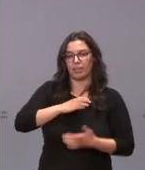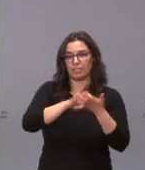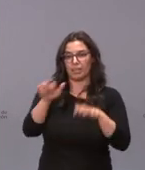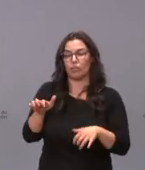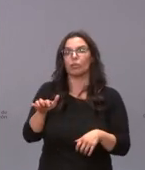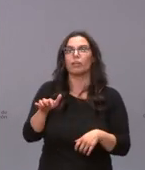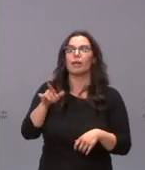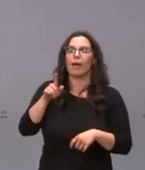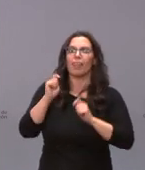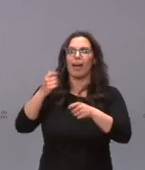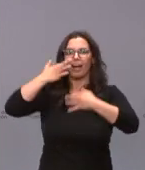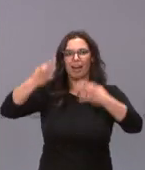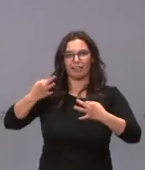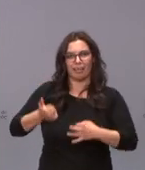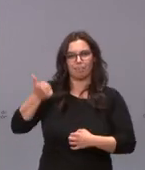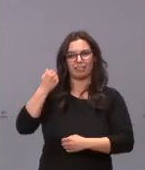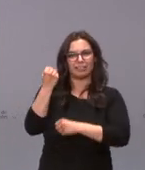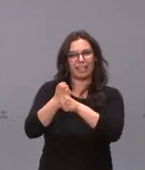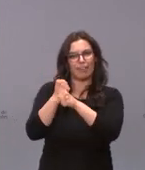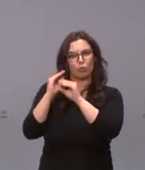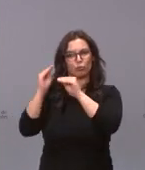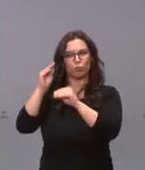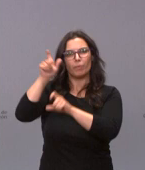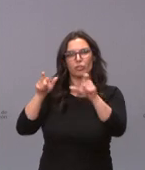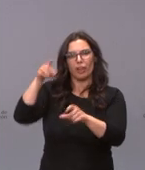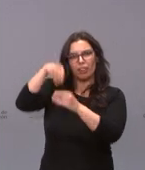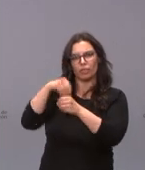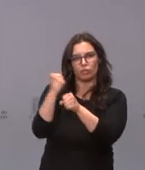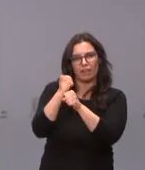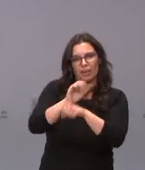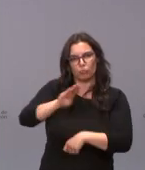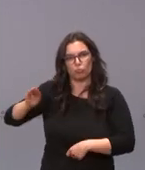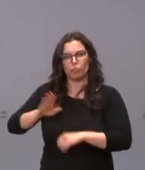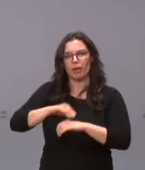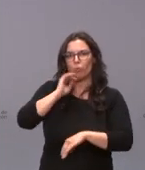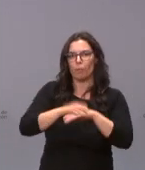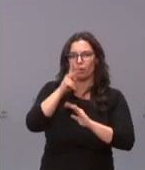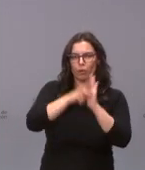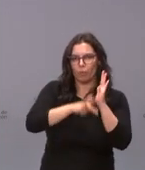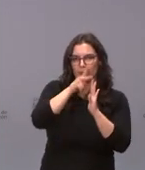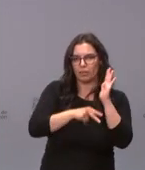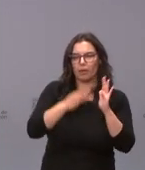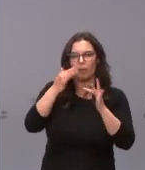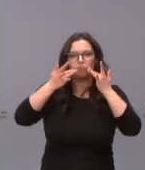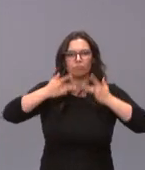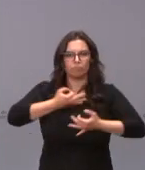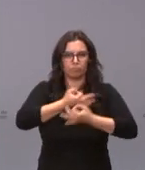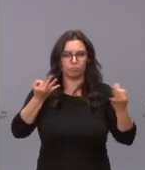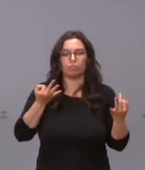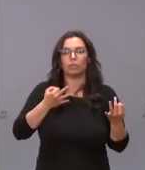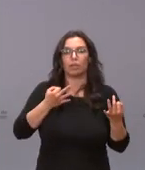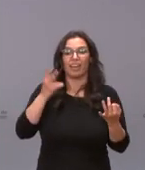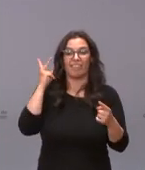aporte mayores garantías a su actuación y a la de sus empleados en materia de cumplimiento normativo y de integridad para evitar la posible